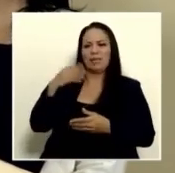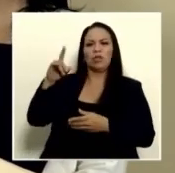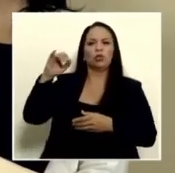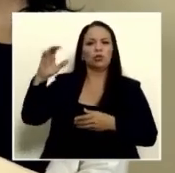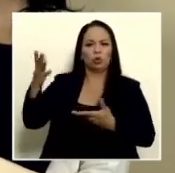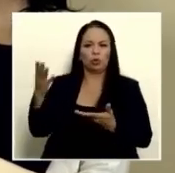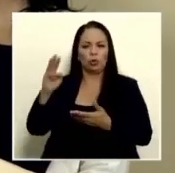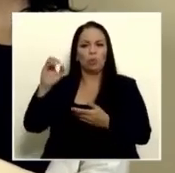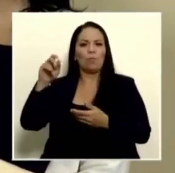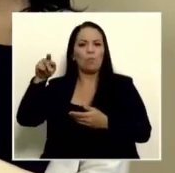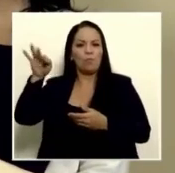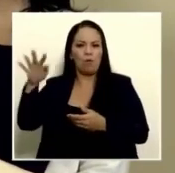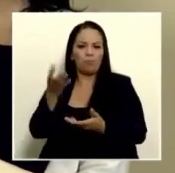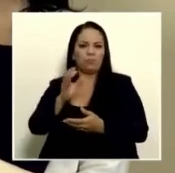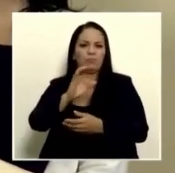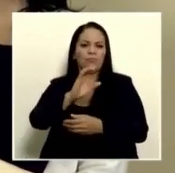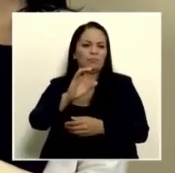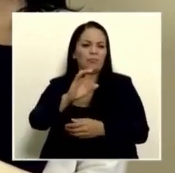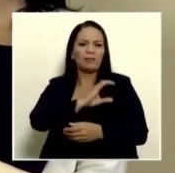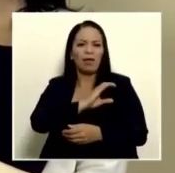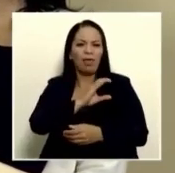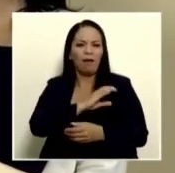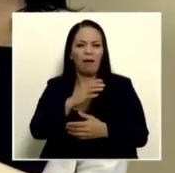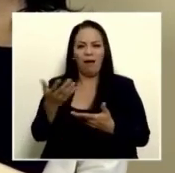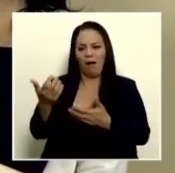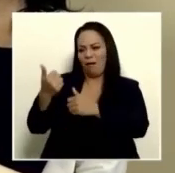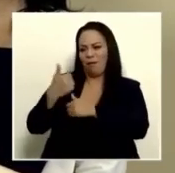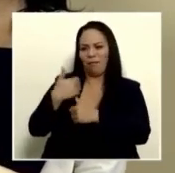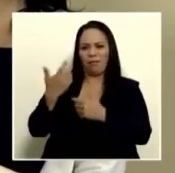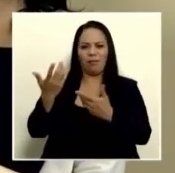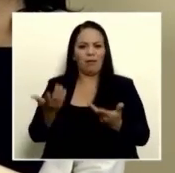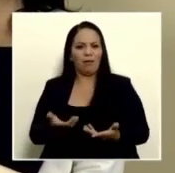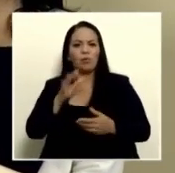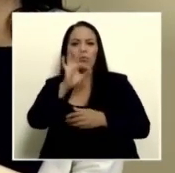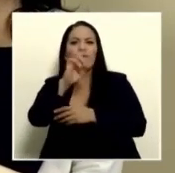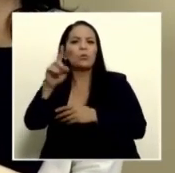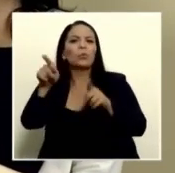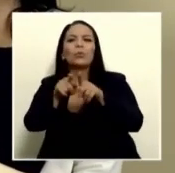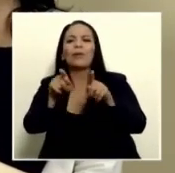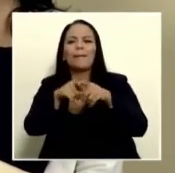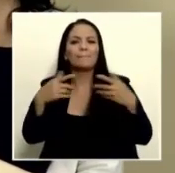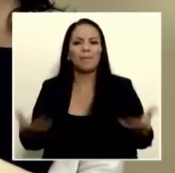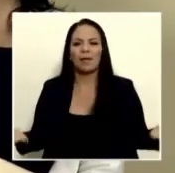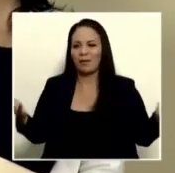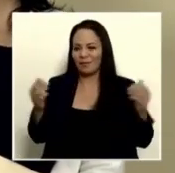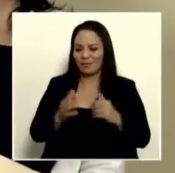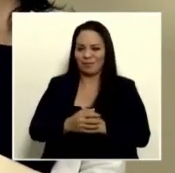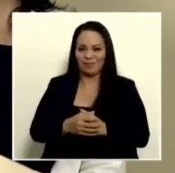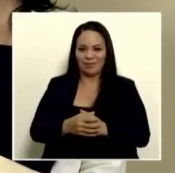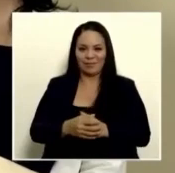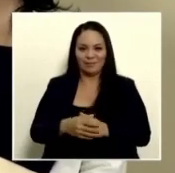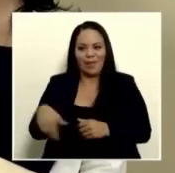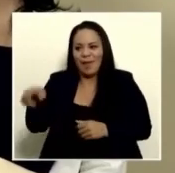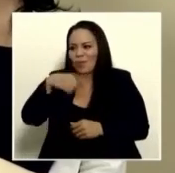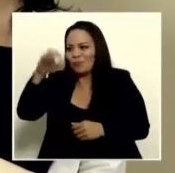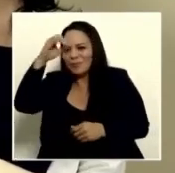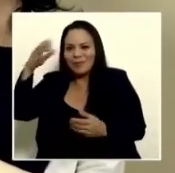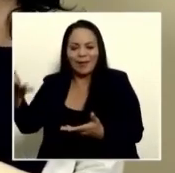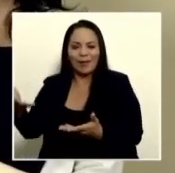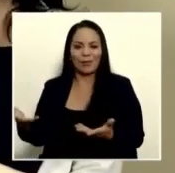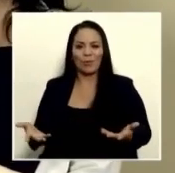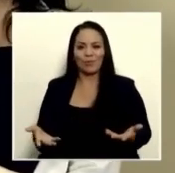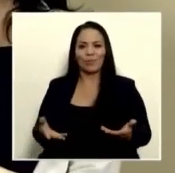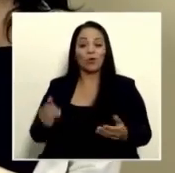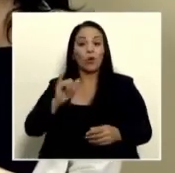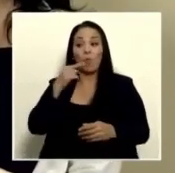en Canadá el 911 también de hecho como dijo la ministra esto